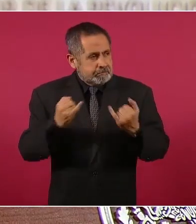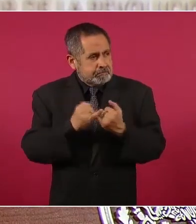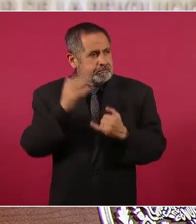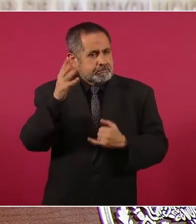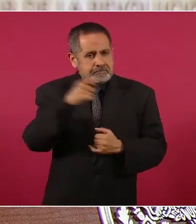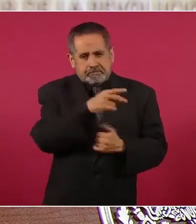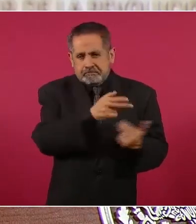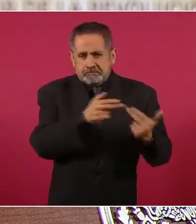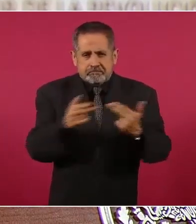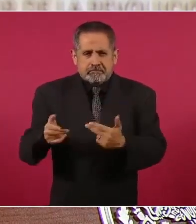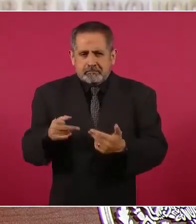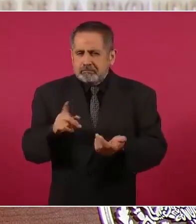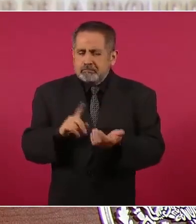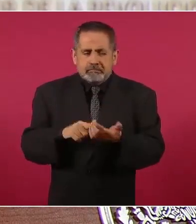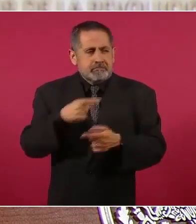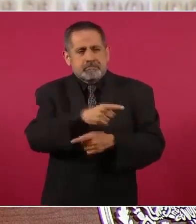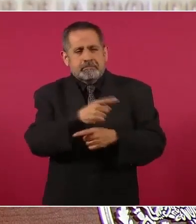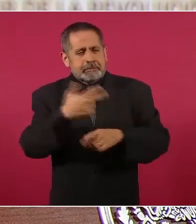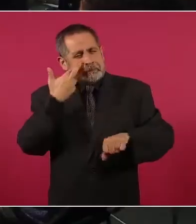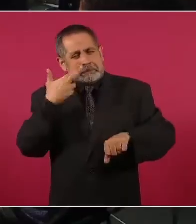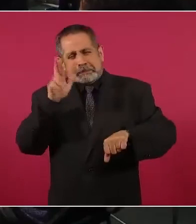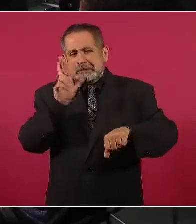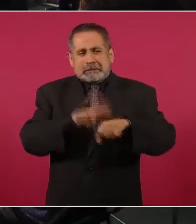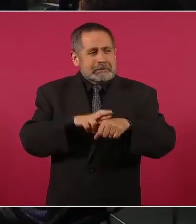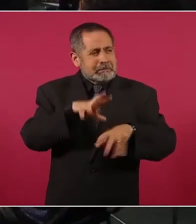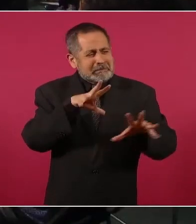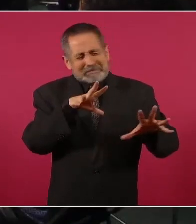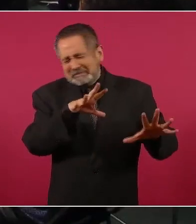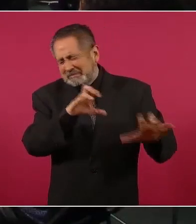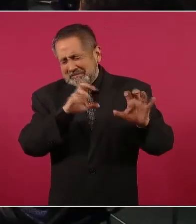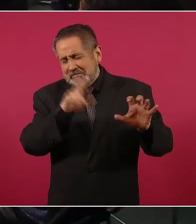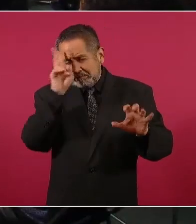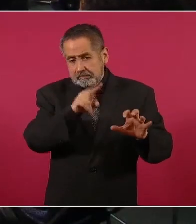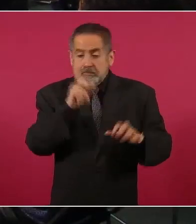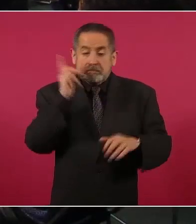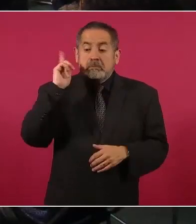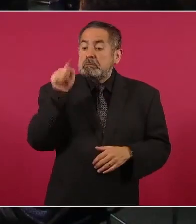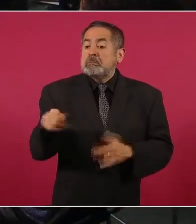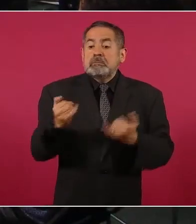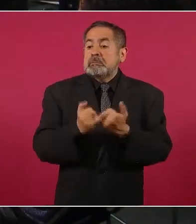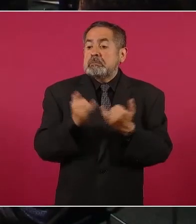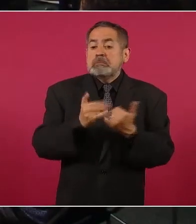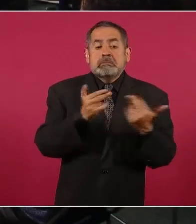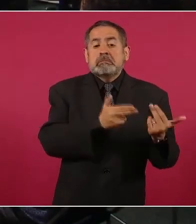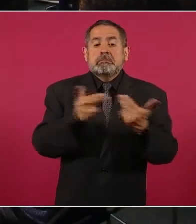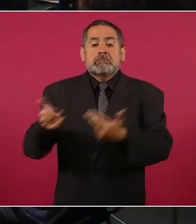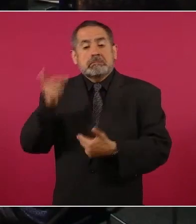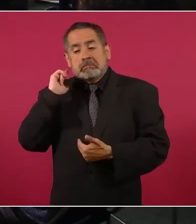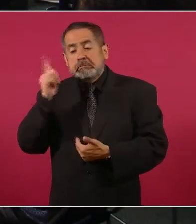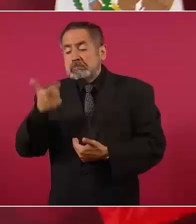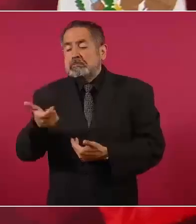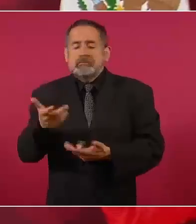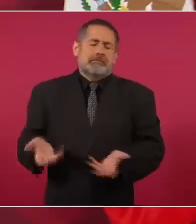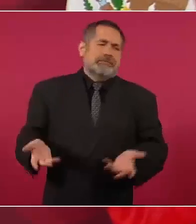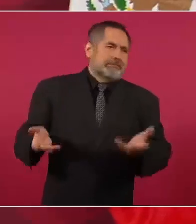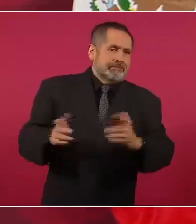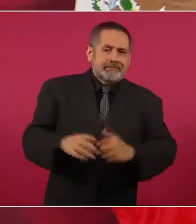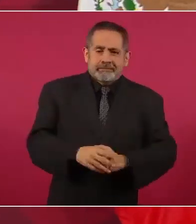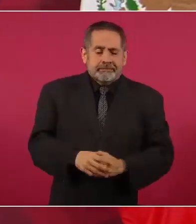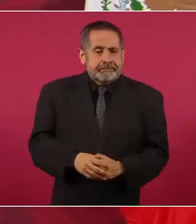un reverendo ladrón, había que